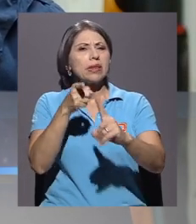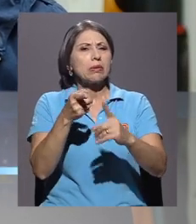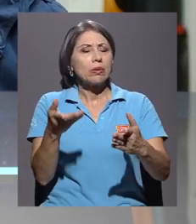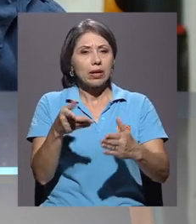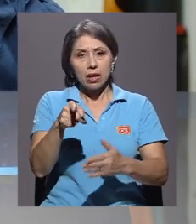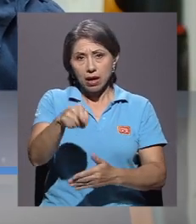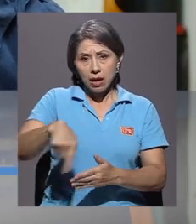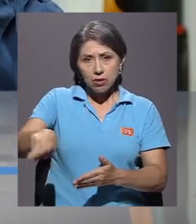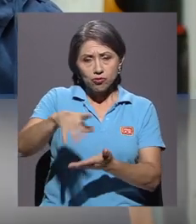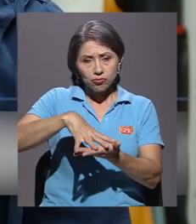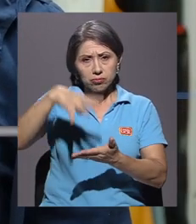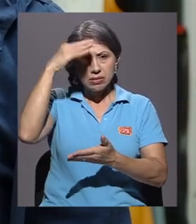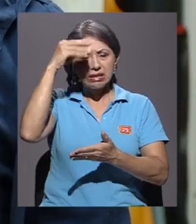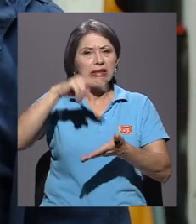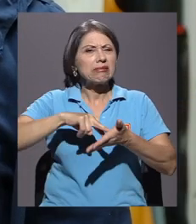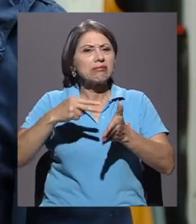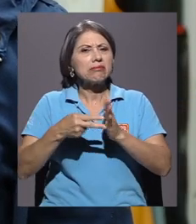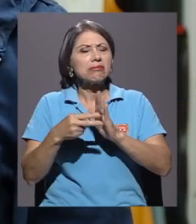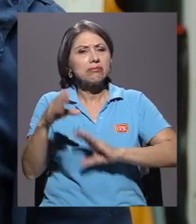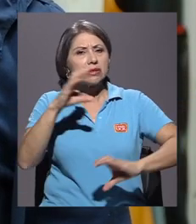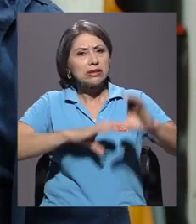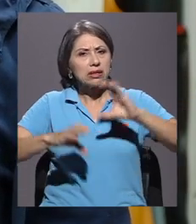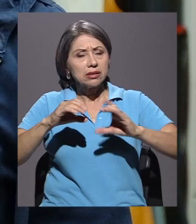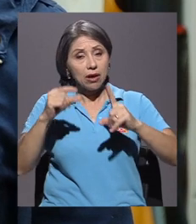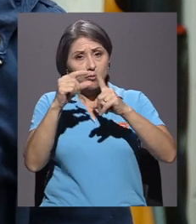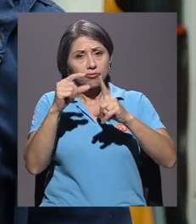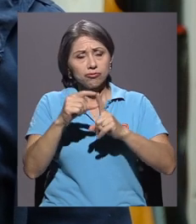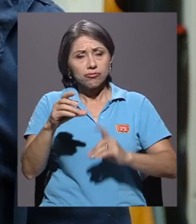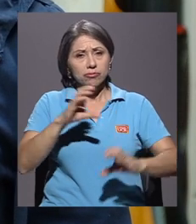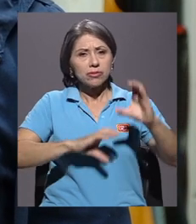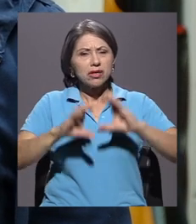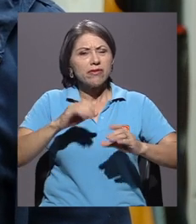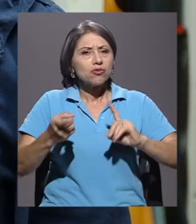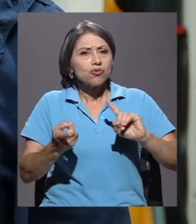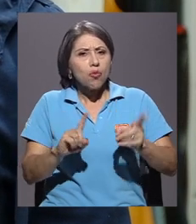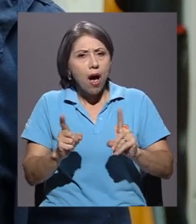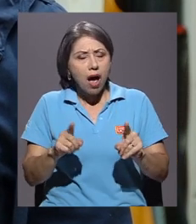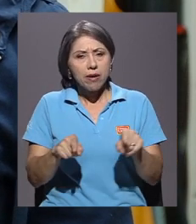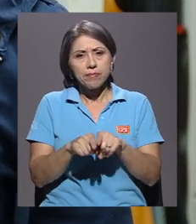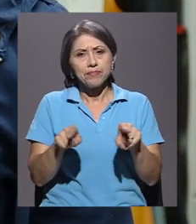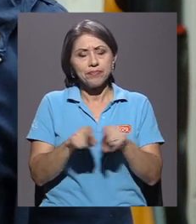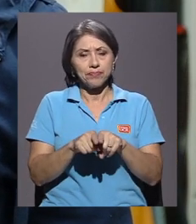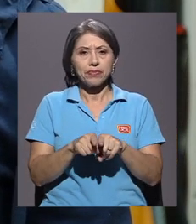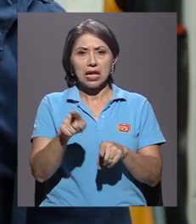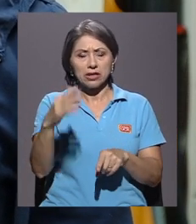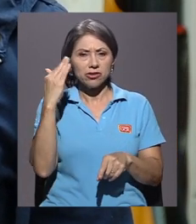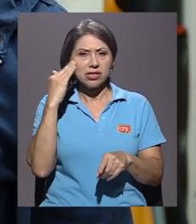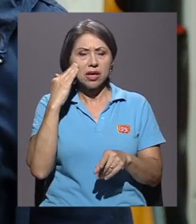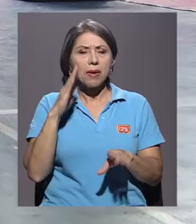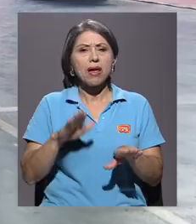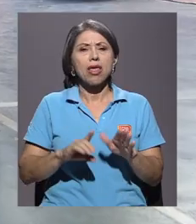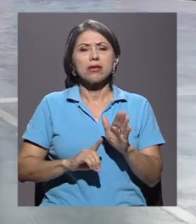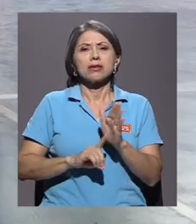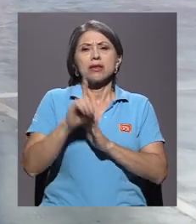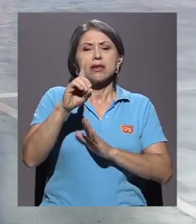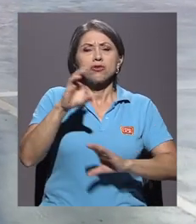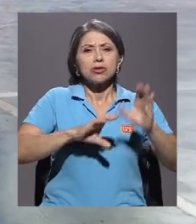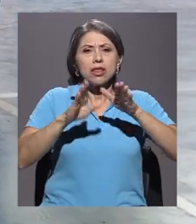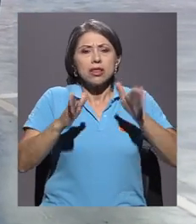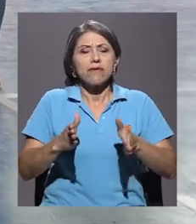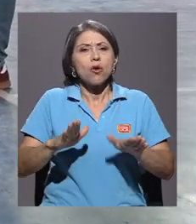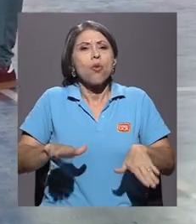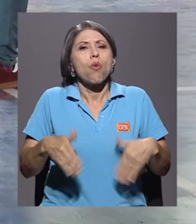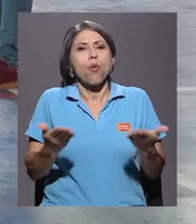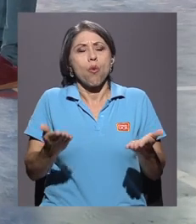aprendan qué es ciencia, cuáles son los conceptos científicos que nosotros manejamos y además de eso sepan cómo se desarrolla un científico en la vida